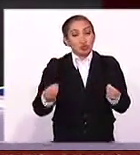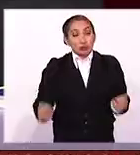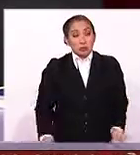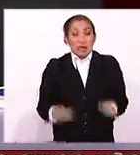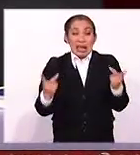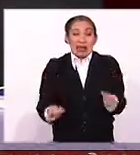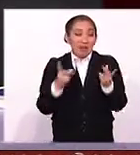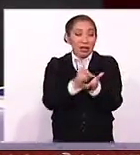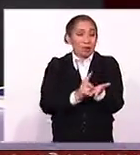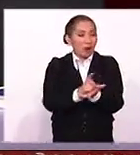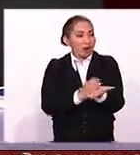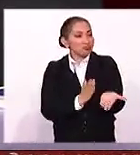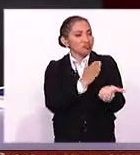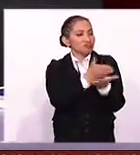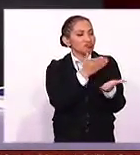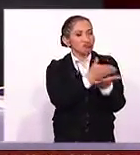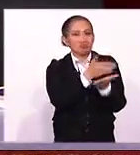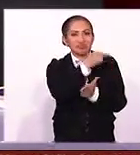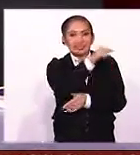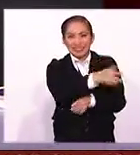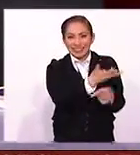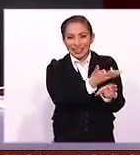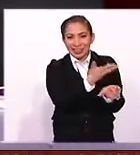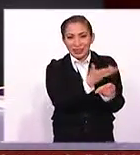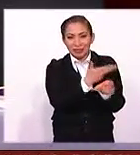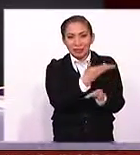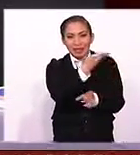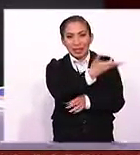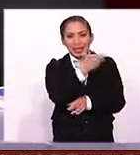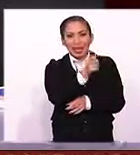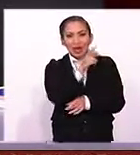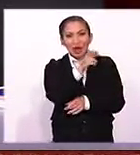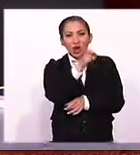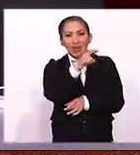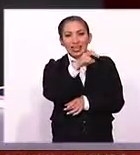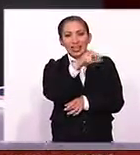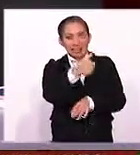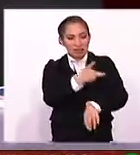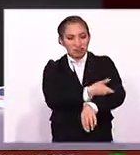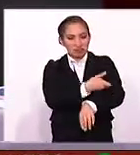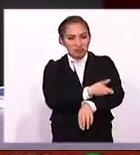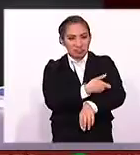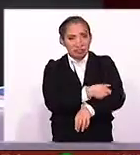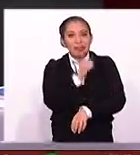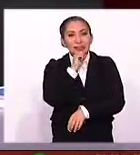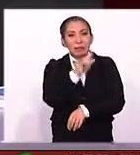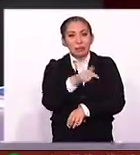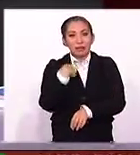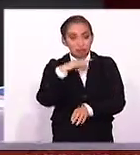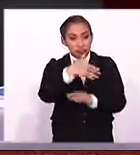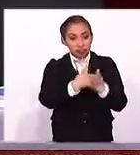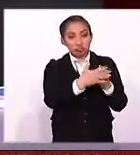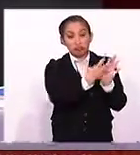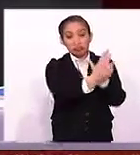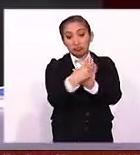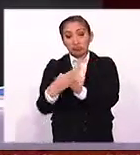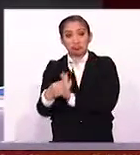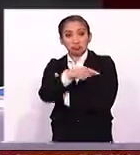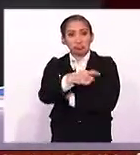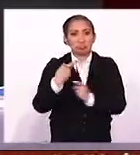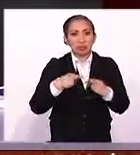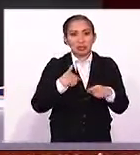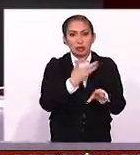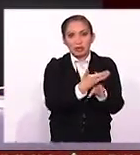droga que ingresan a los Estados Unidos, especialmente de heroína y donde en este momento se atraviesa una epidemia, así lo han llamado las